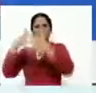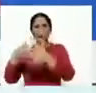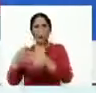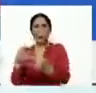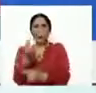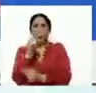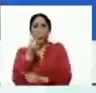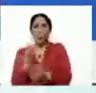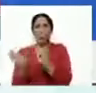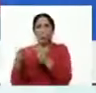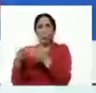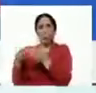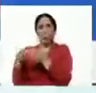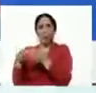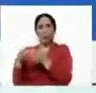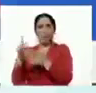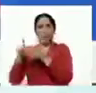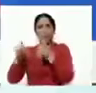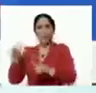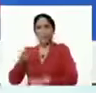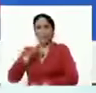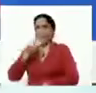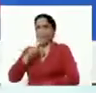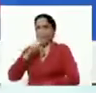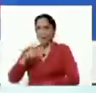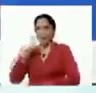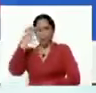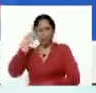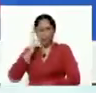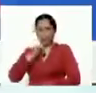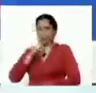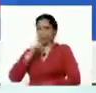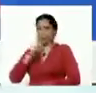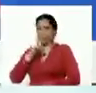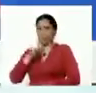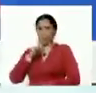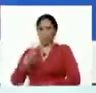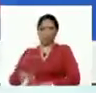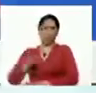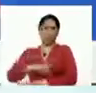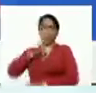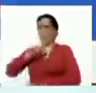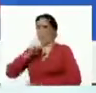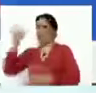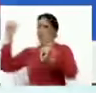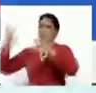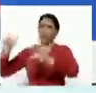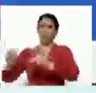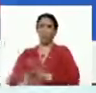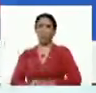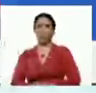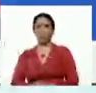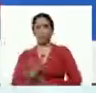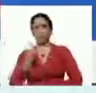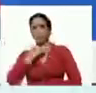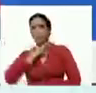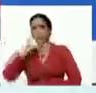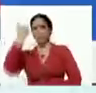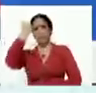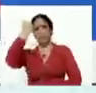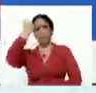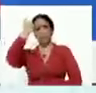un grupito de gente malintencionada, muy, muy, muy, muy malintencionada, enfermas